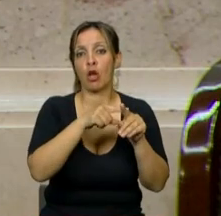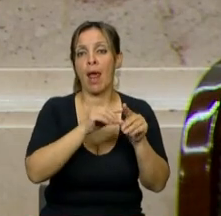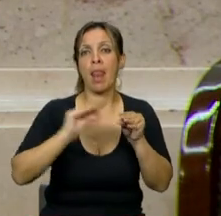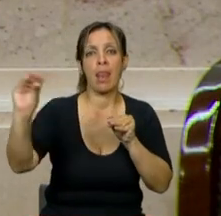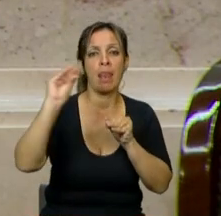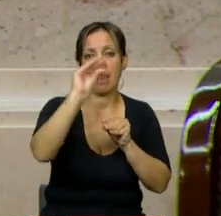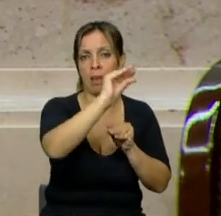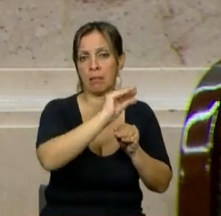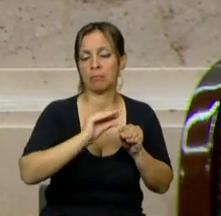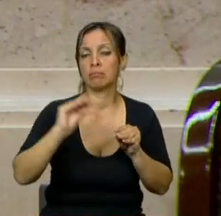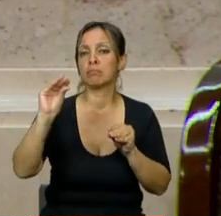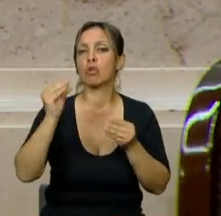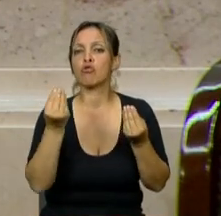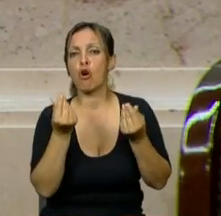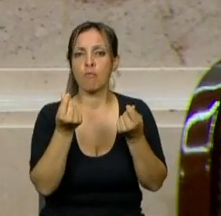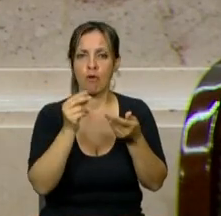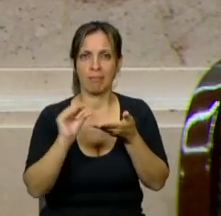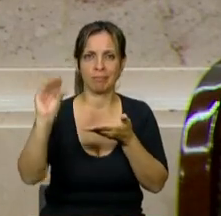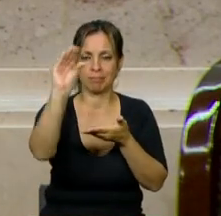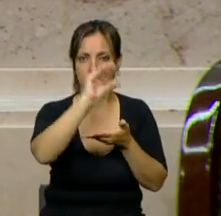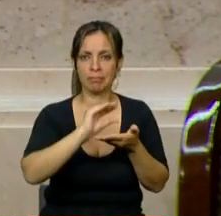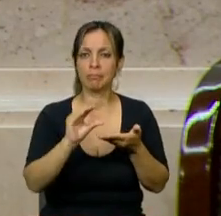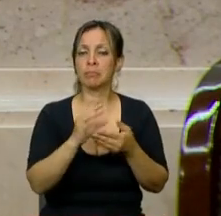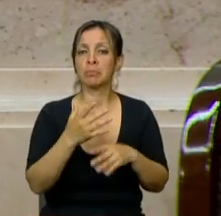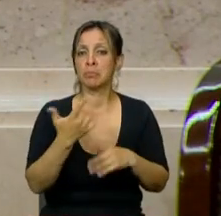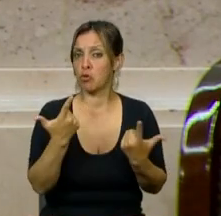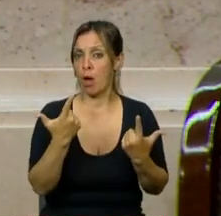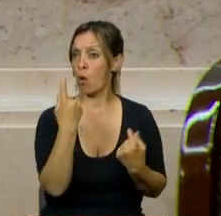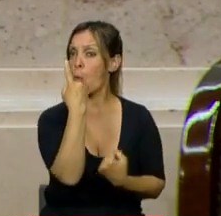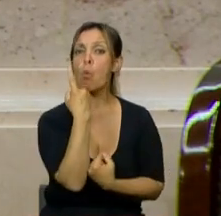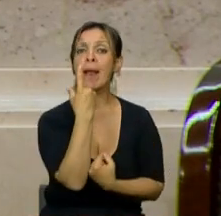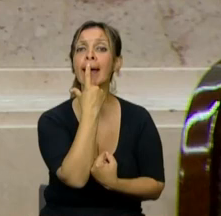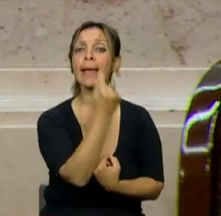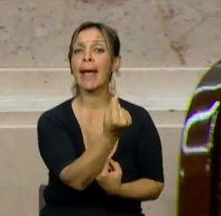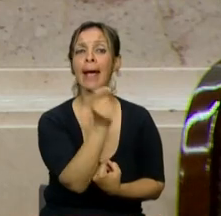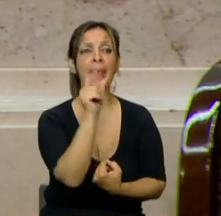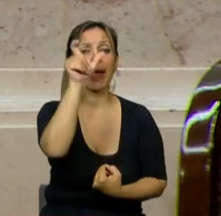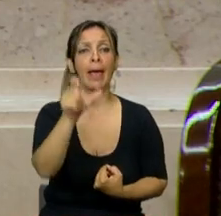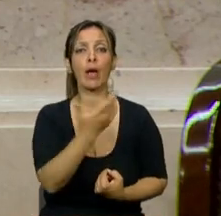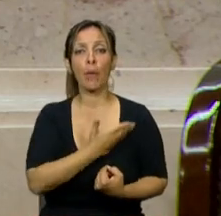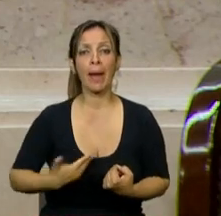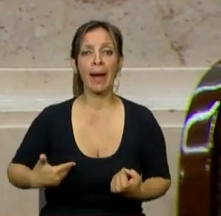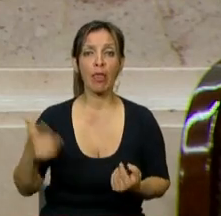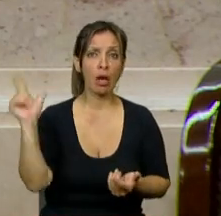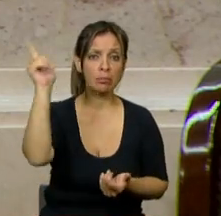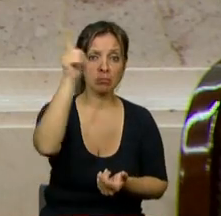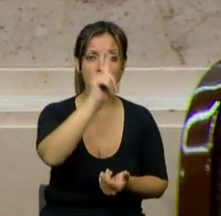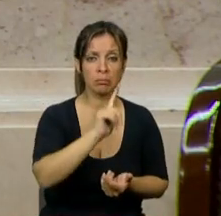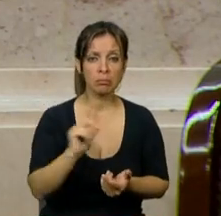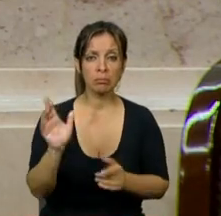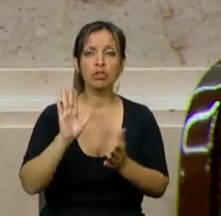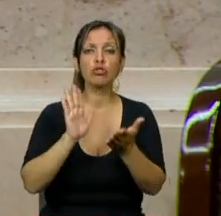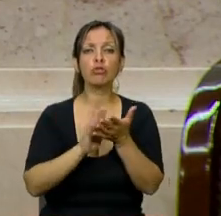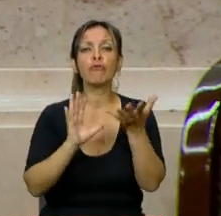recursos del interior provincial. Y no hay una queja de gobernadores opositores sobre cómo